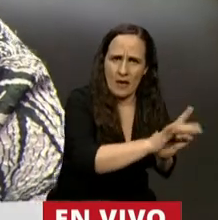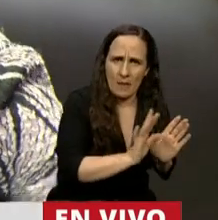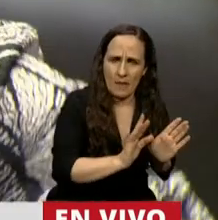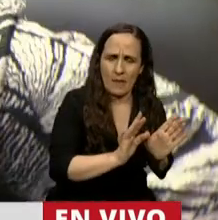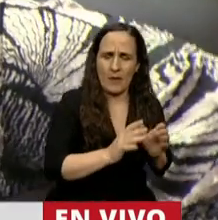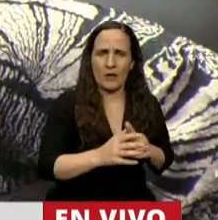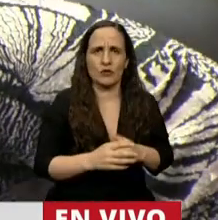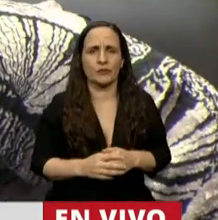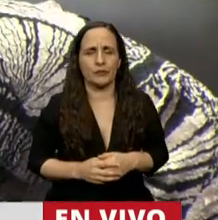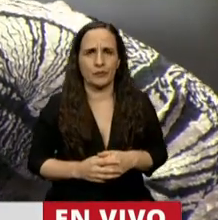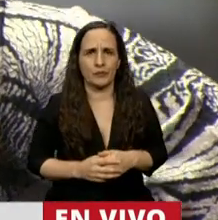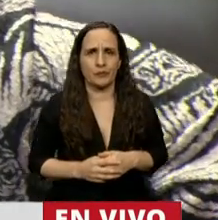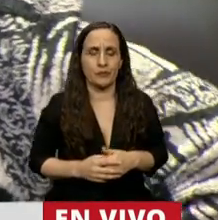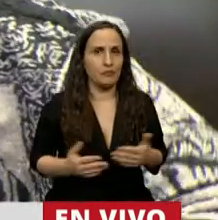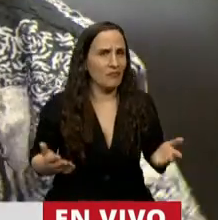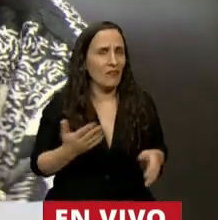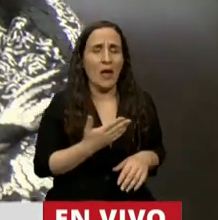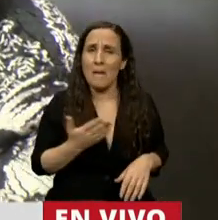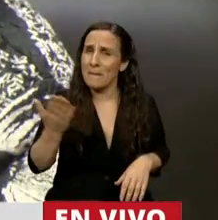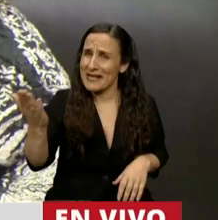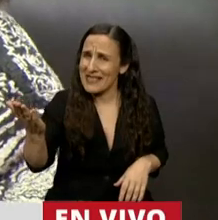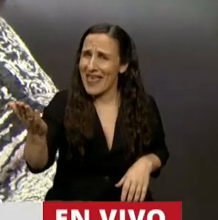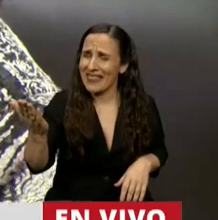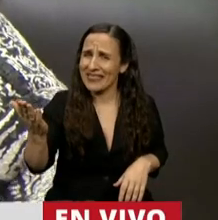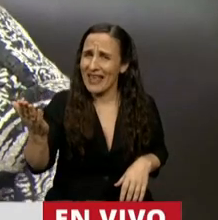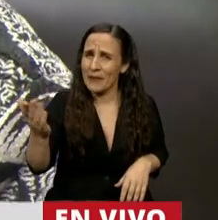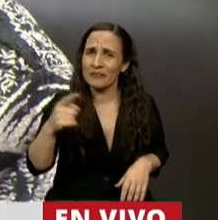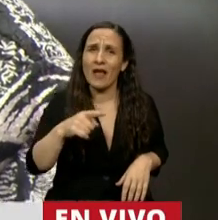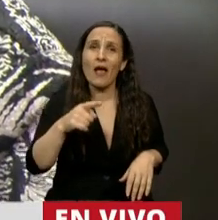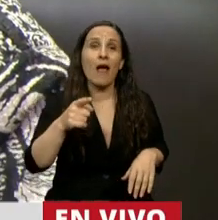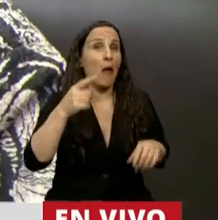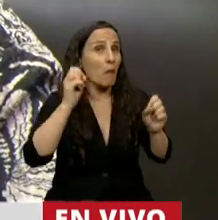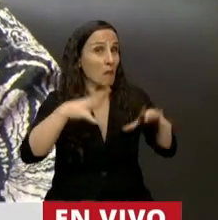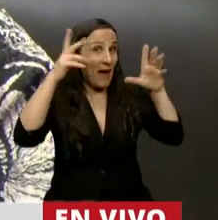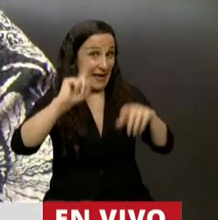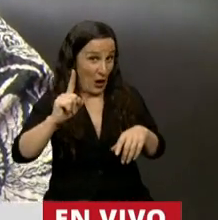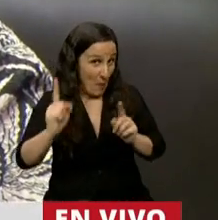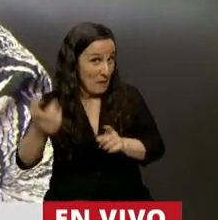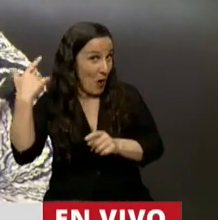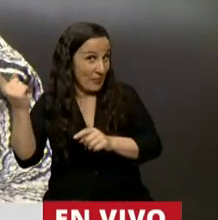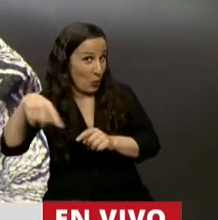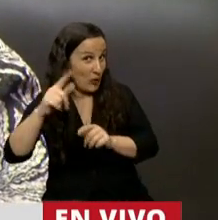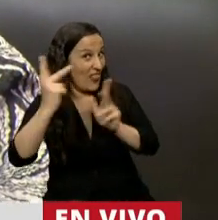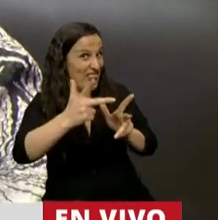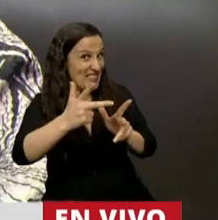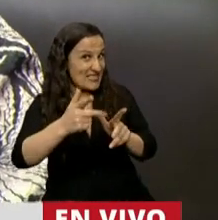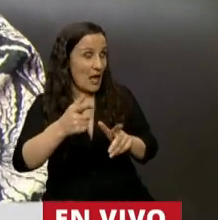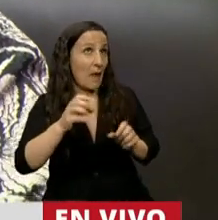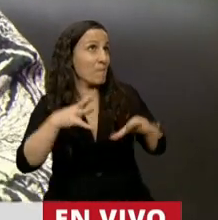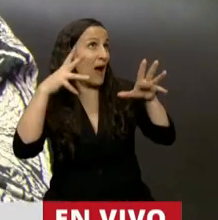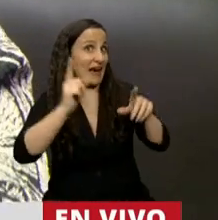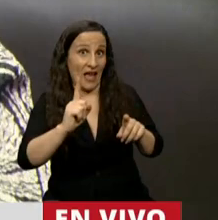Miren, señor Presidente, no fue magia, como decían ustedes, es gestión.